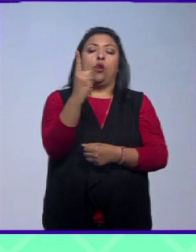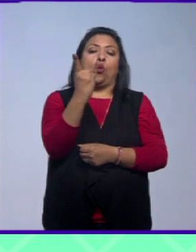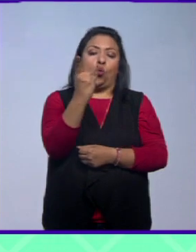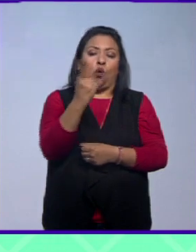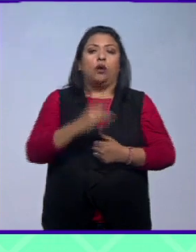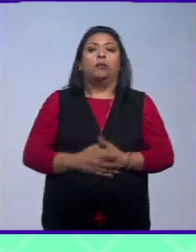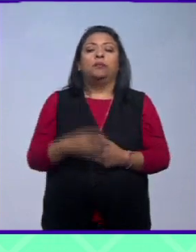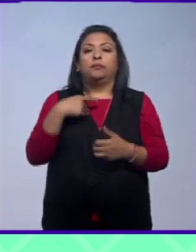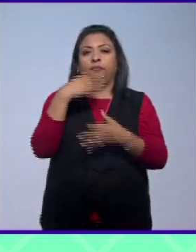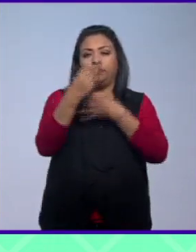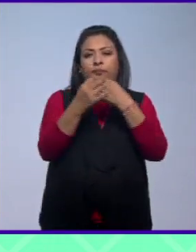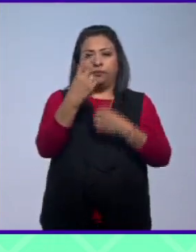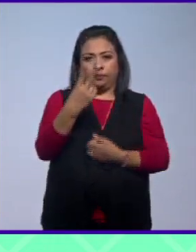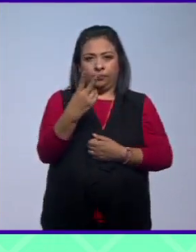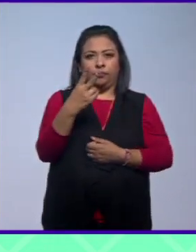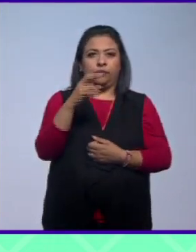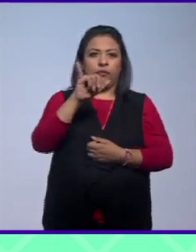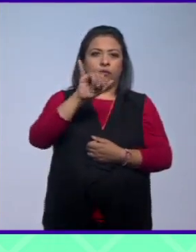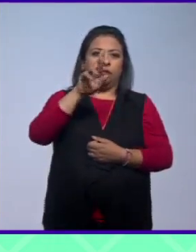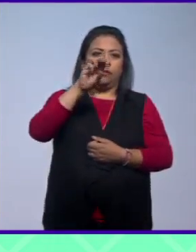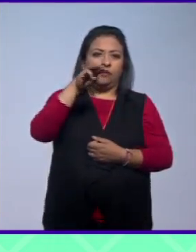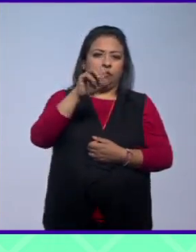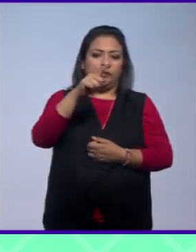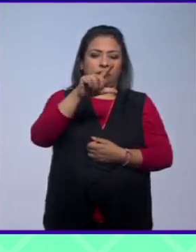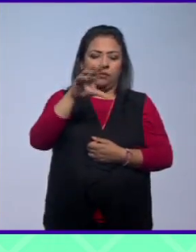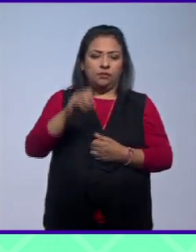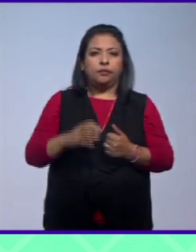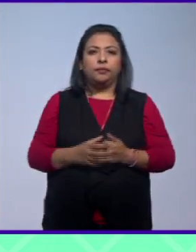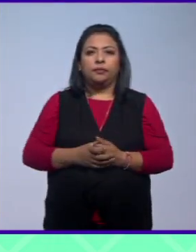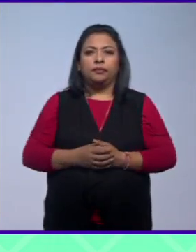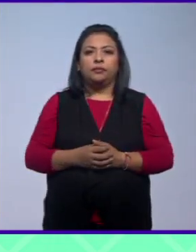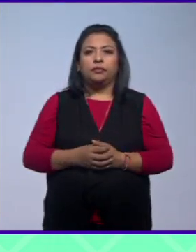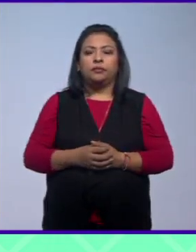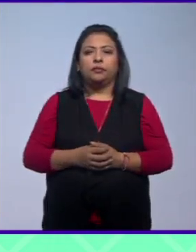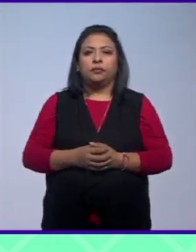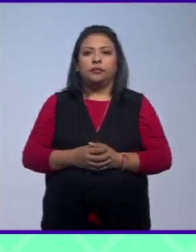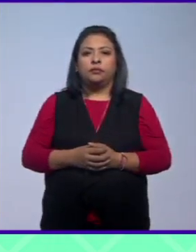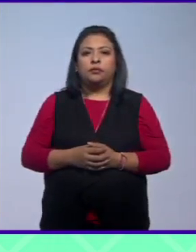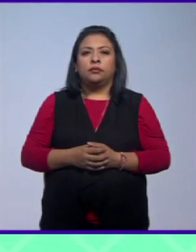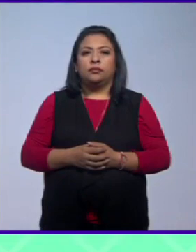noticias 22 Irma Gallo